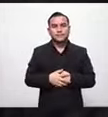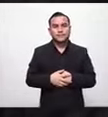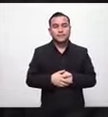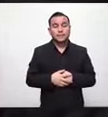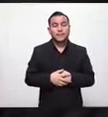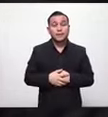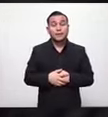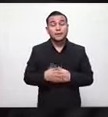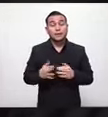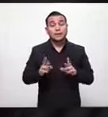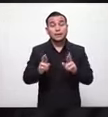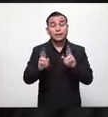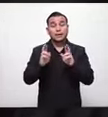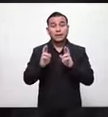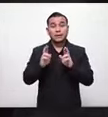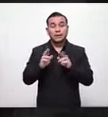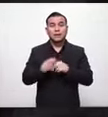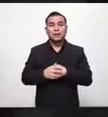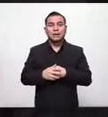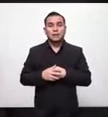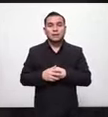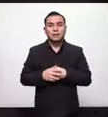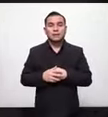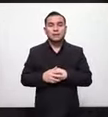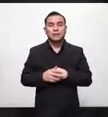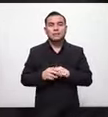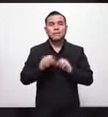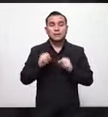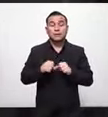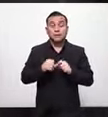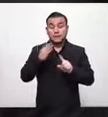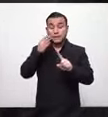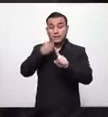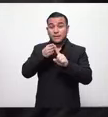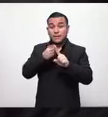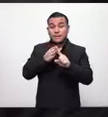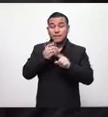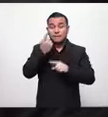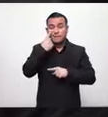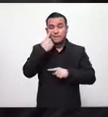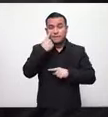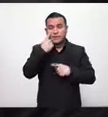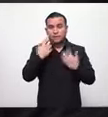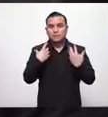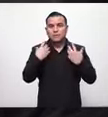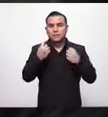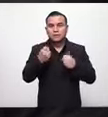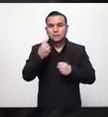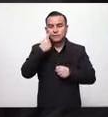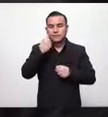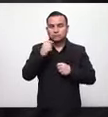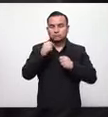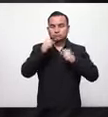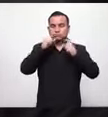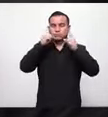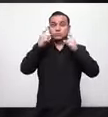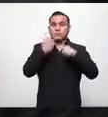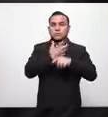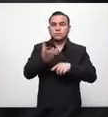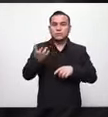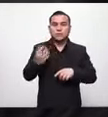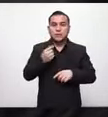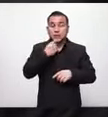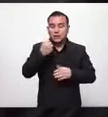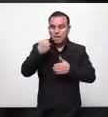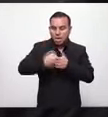pero reitero sé que primero está la salud estoy impactado con lo que los amigos acá que